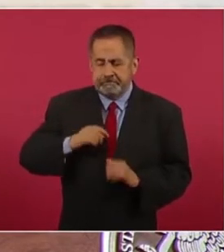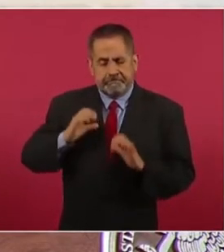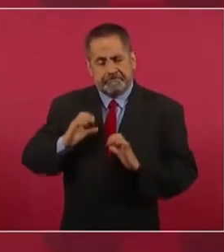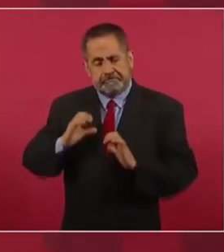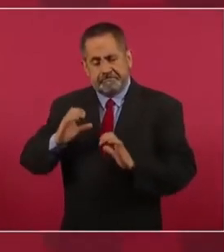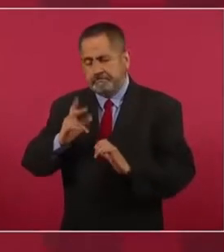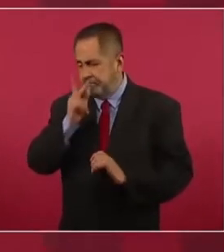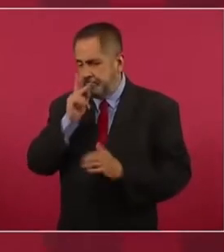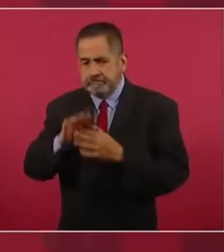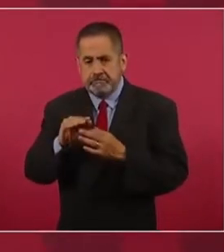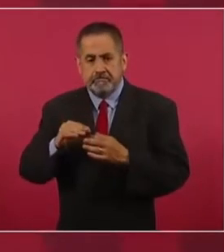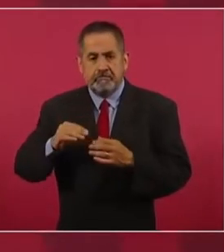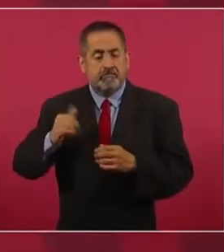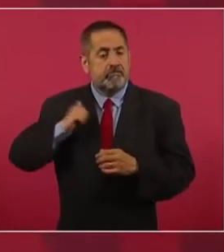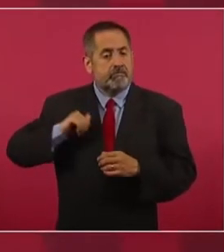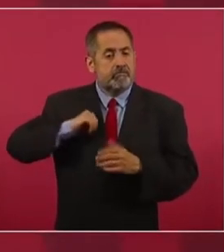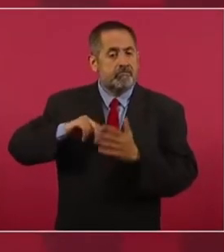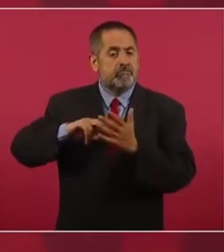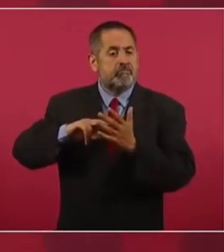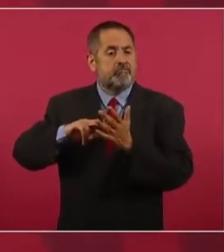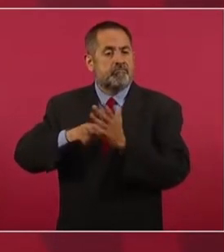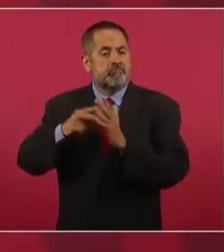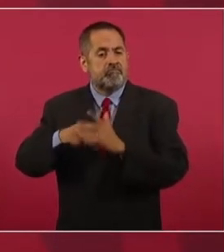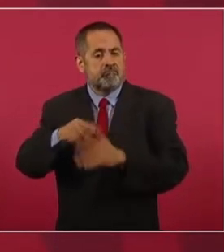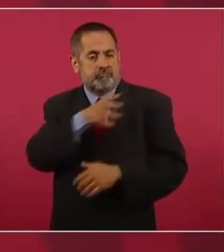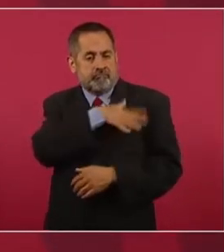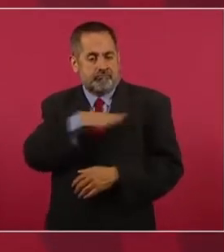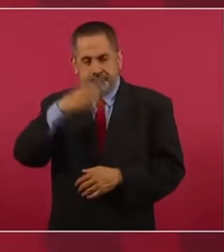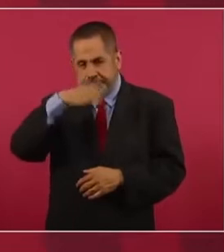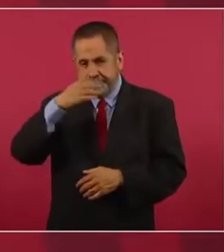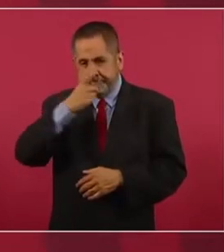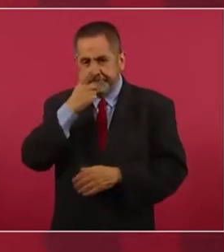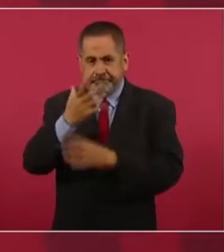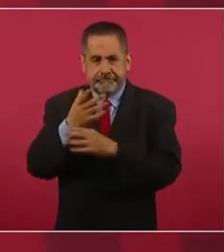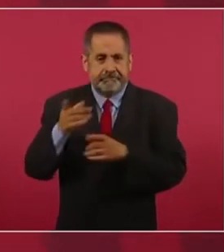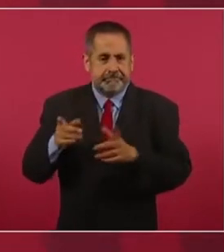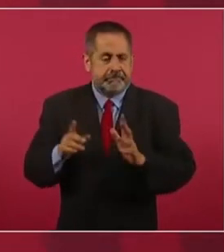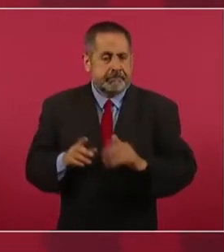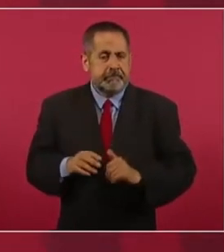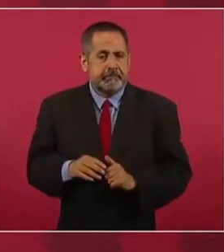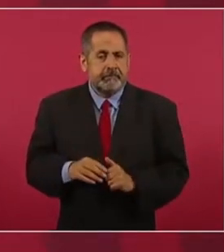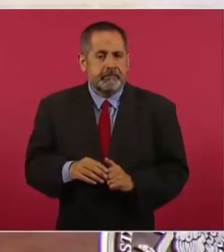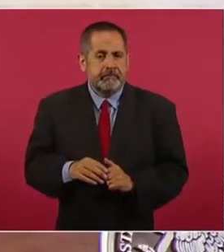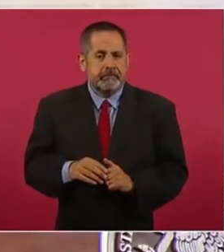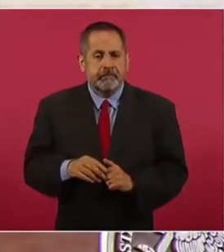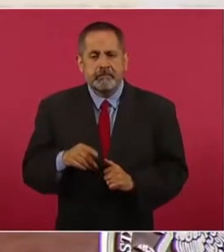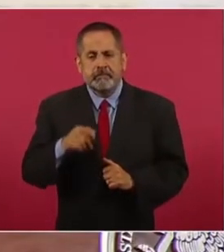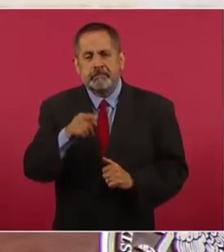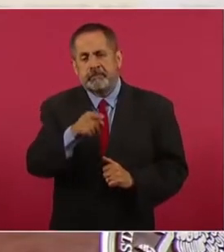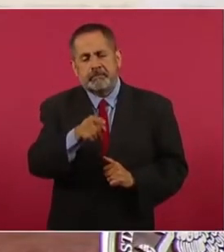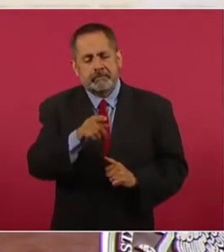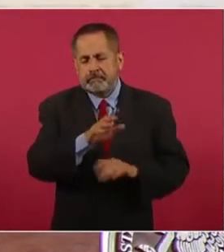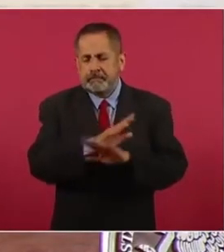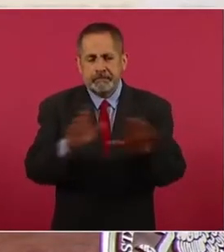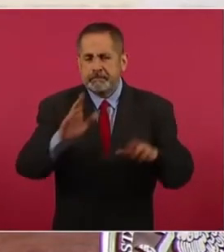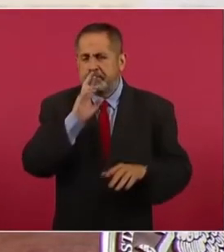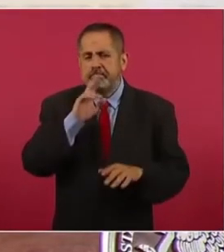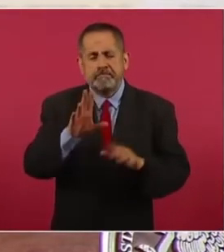decía Ángeles, la vida, eso es lo más